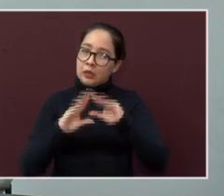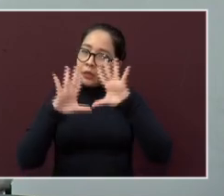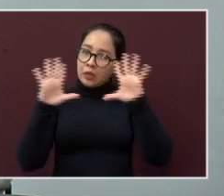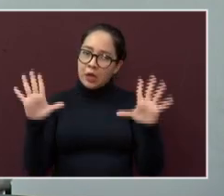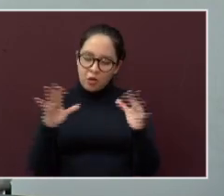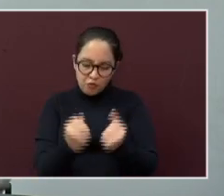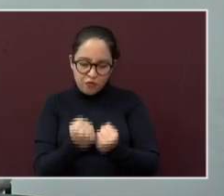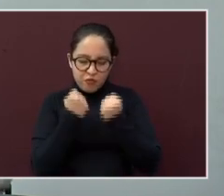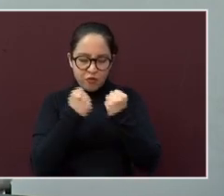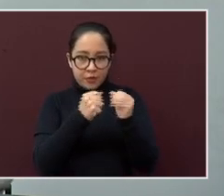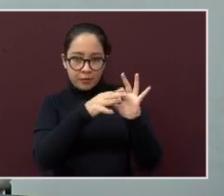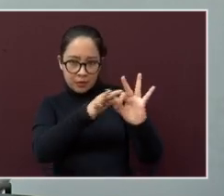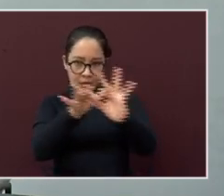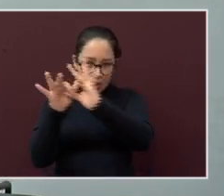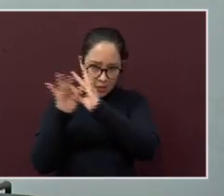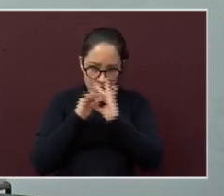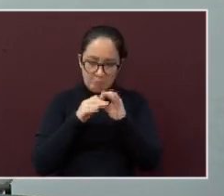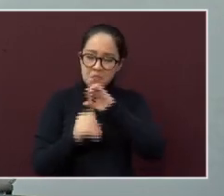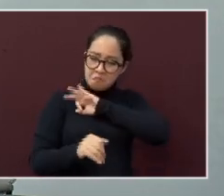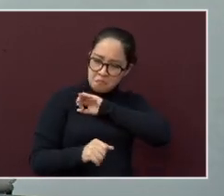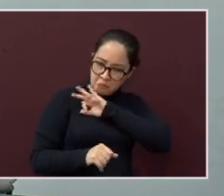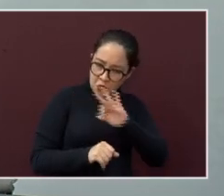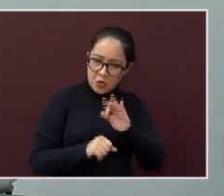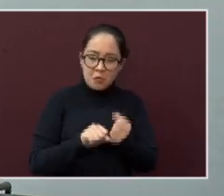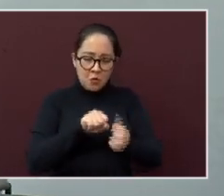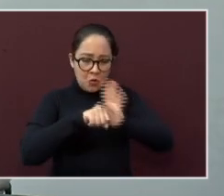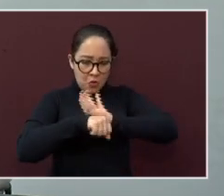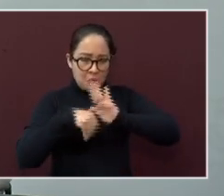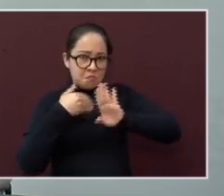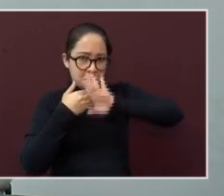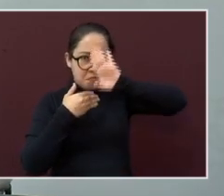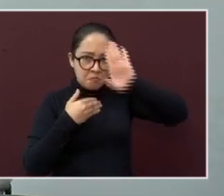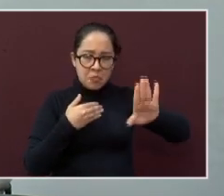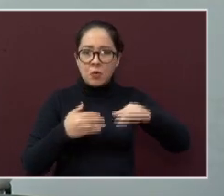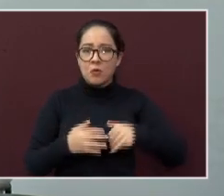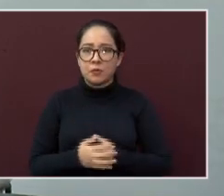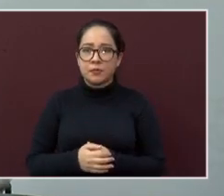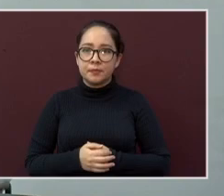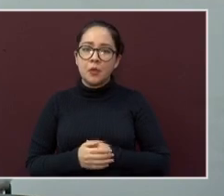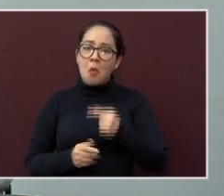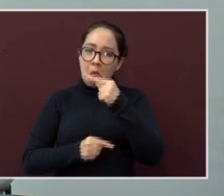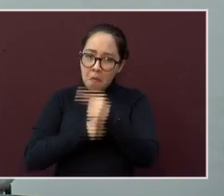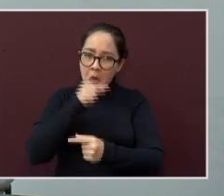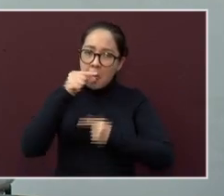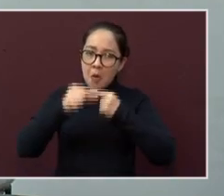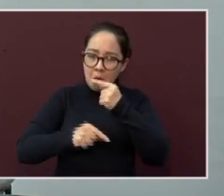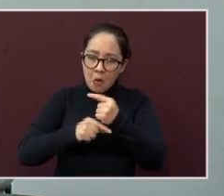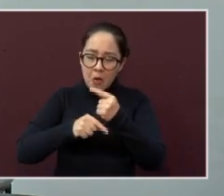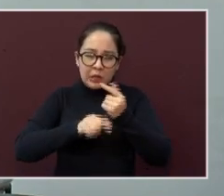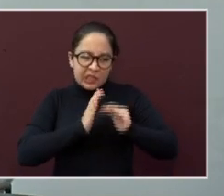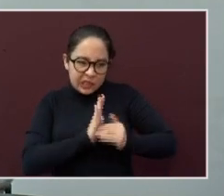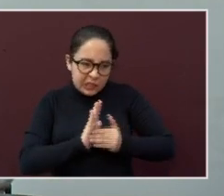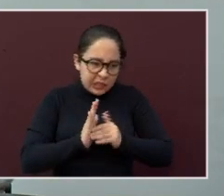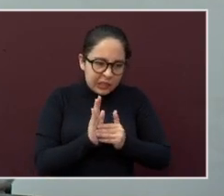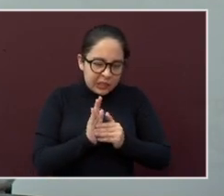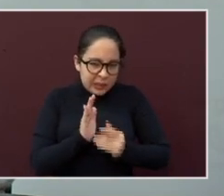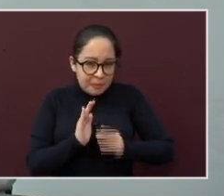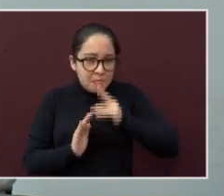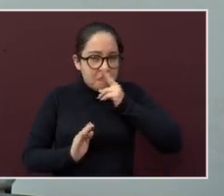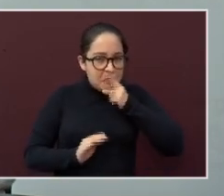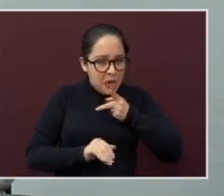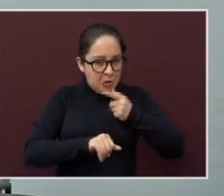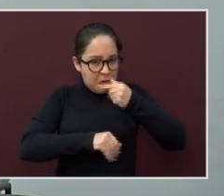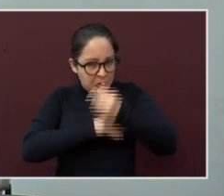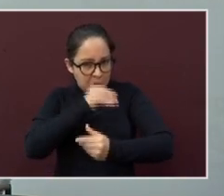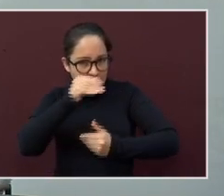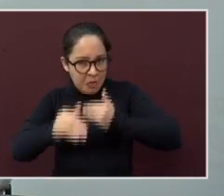podemos luchar contra coronavirus. Los resultados van siendo mejores, pero se puede